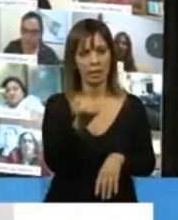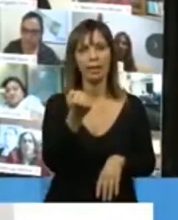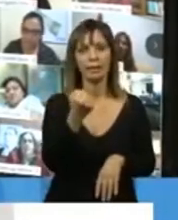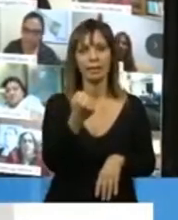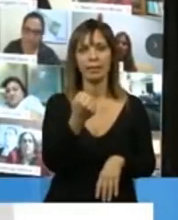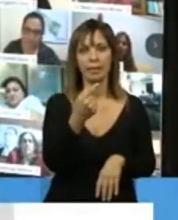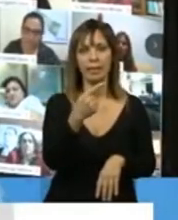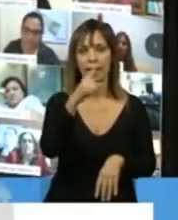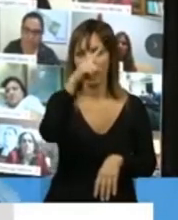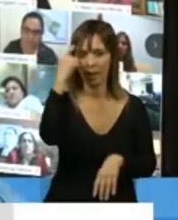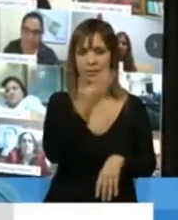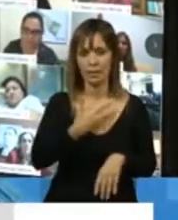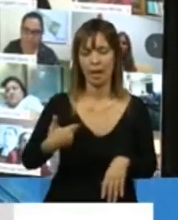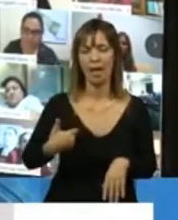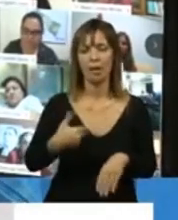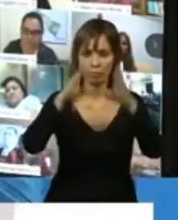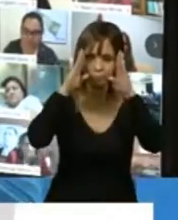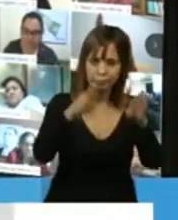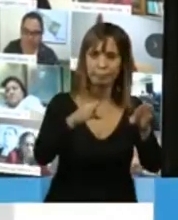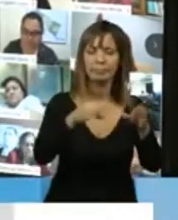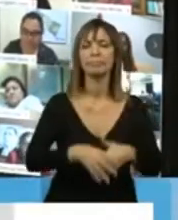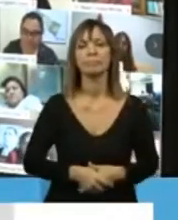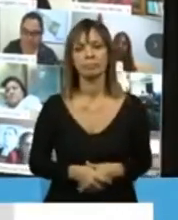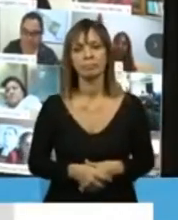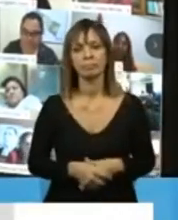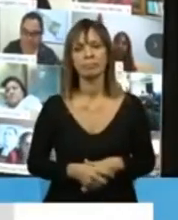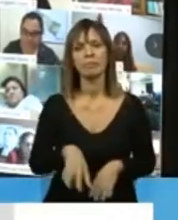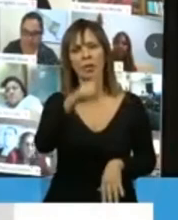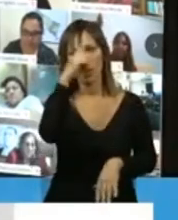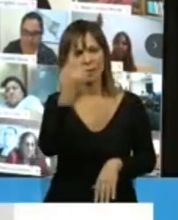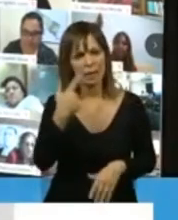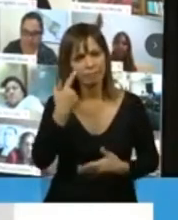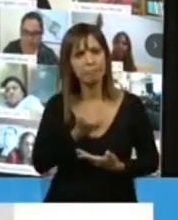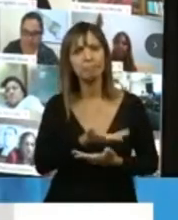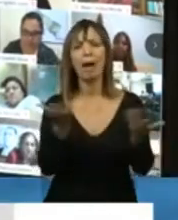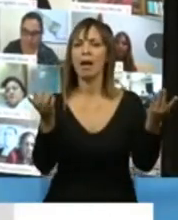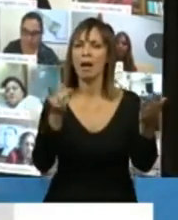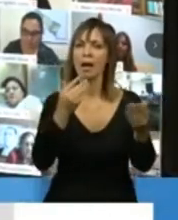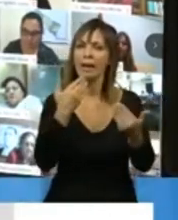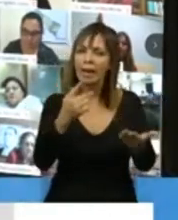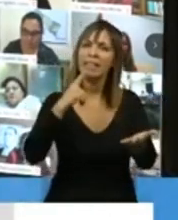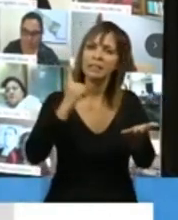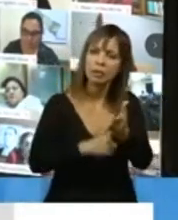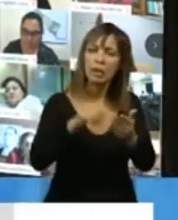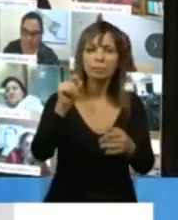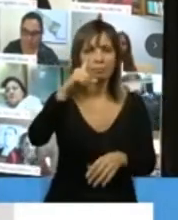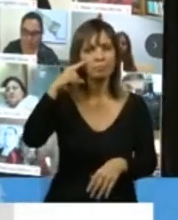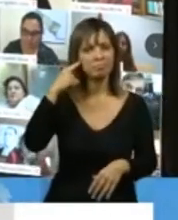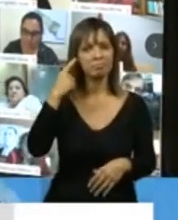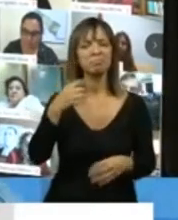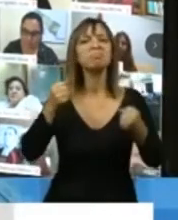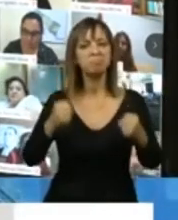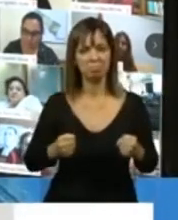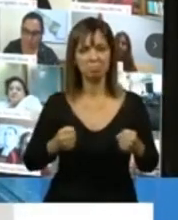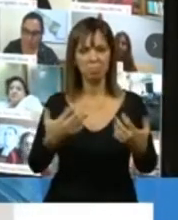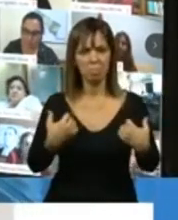tiene un Estado presente. Un Estado que ha demostrado con las decisiones del presidente de la Nación estar a la altura de